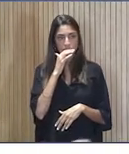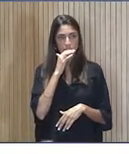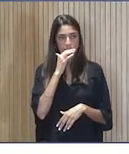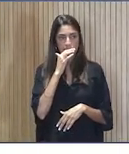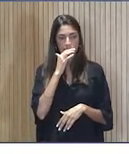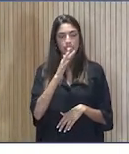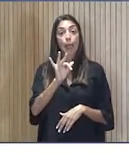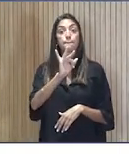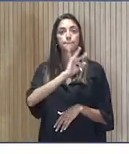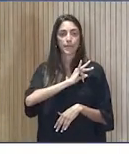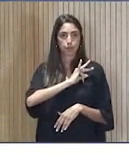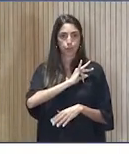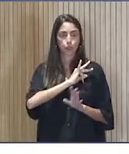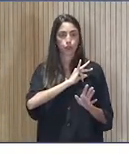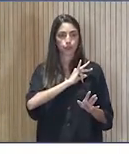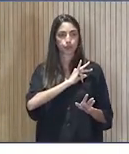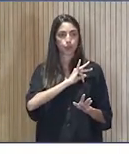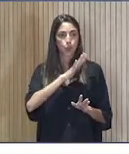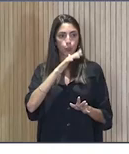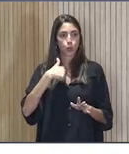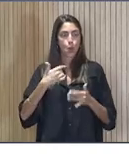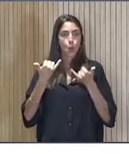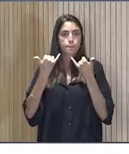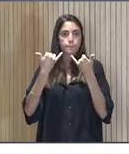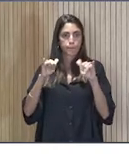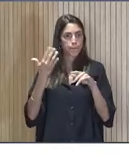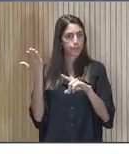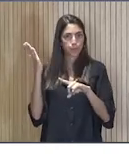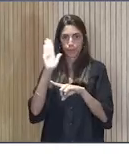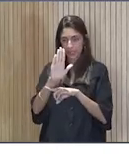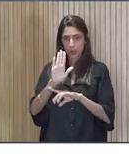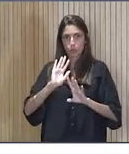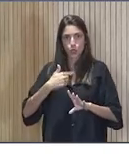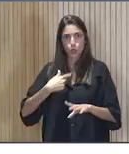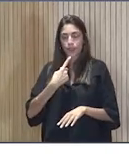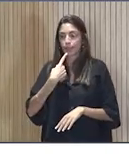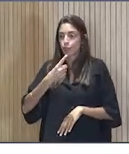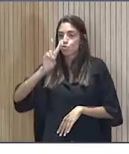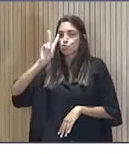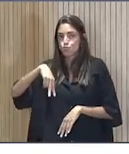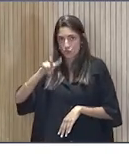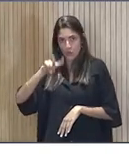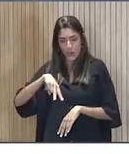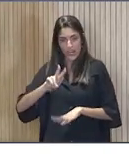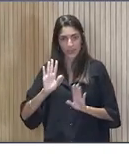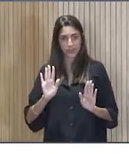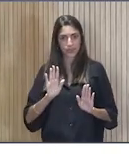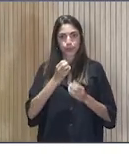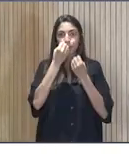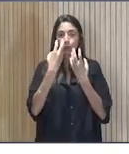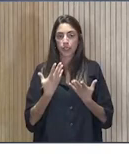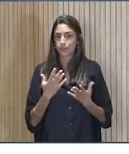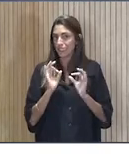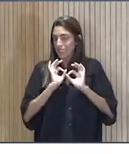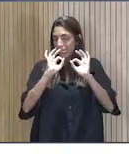Los premios Mira que he presentado actos pero nunca jamás me había tocado a mí decirlo de los premios Pero bueno, es lo que hay